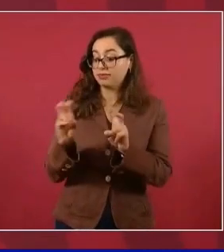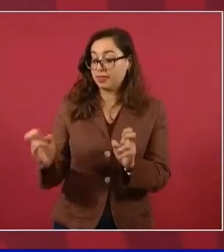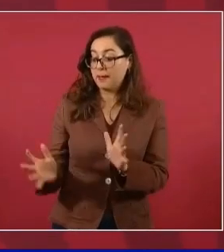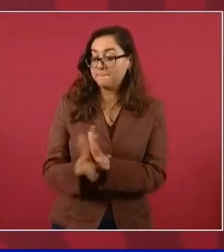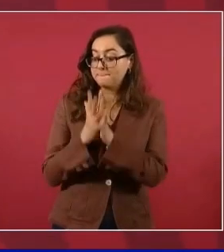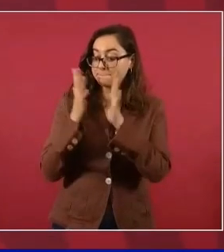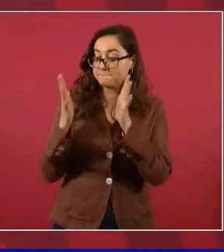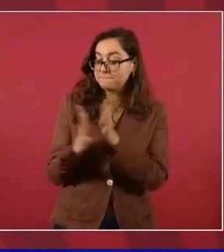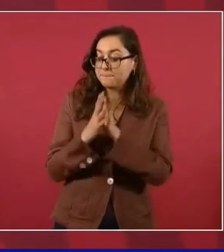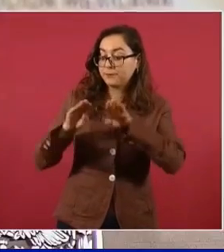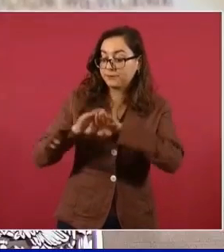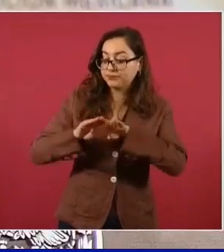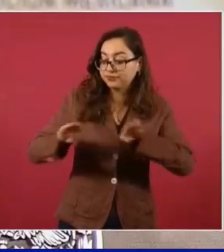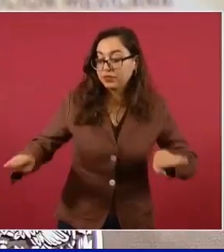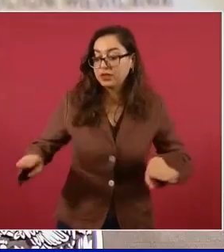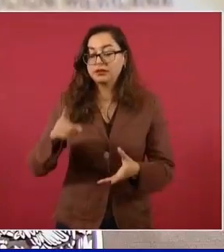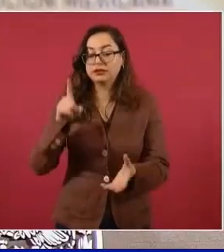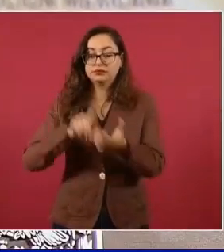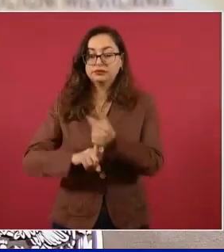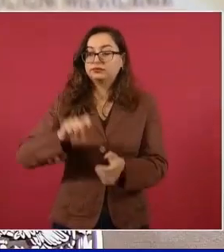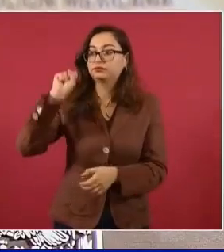en la vida sindical.